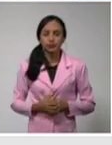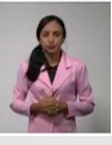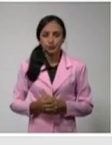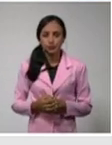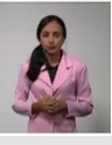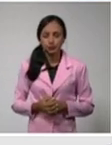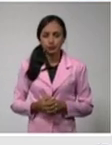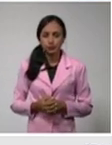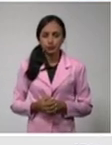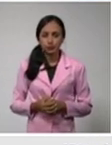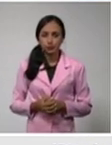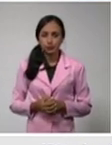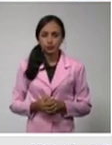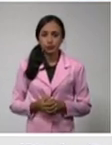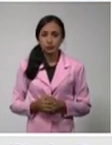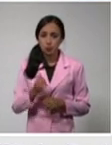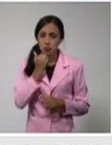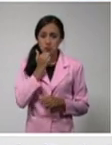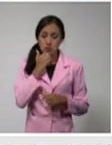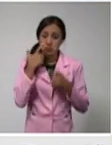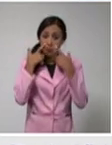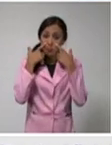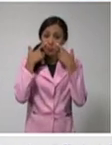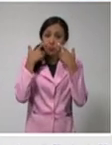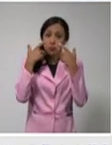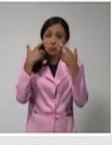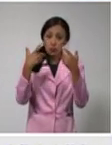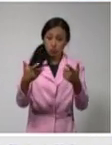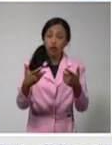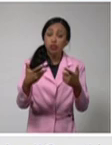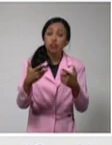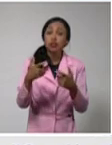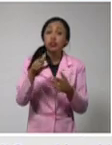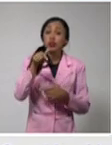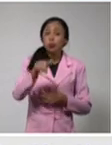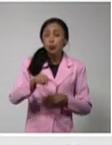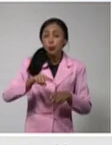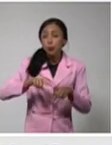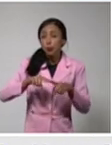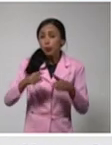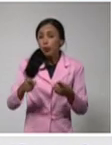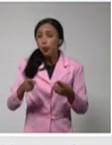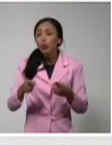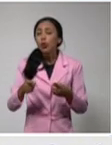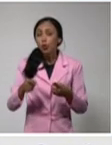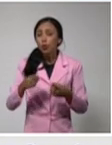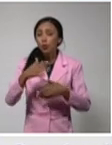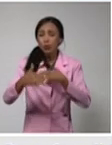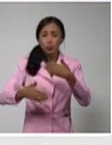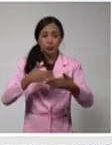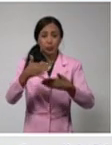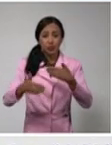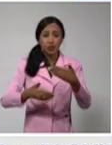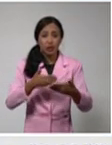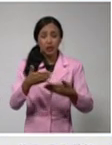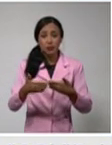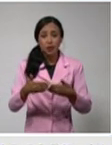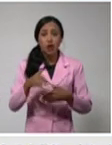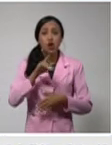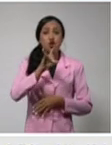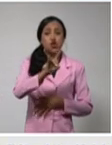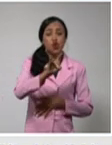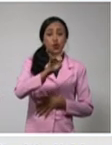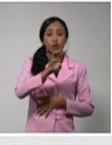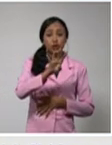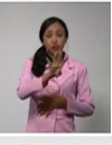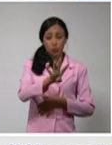significativo, importante por las complicaciones que pueden presentar, 94 en